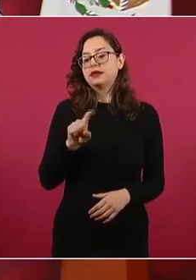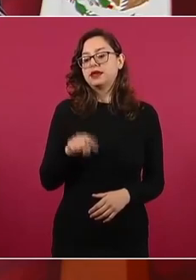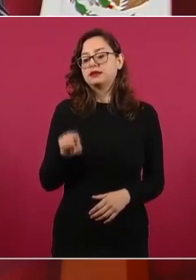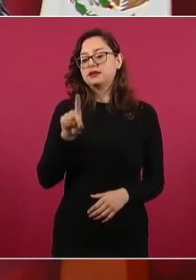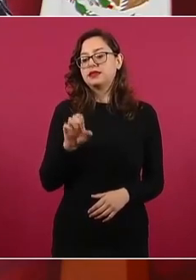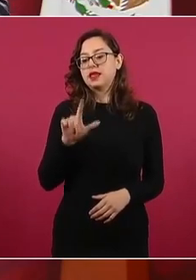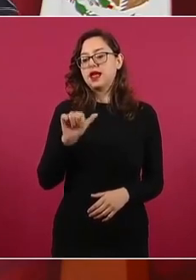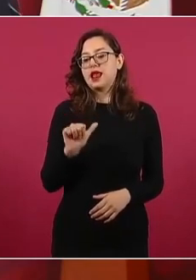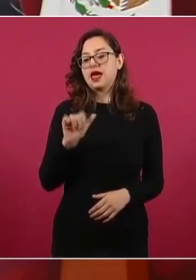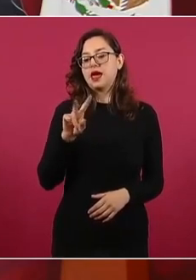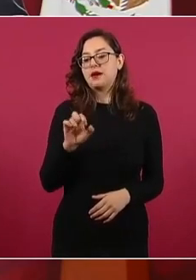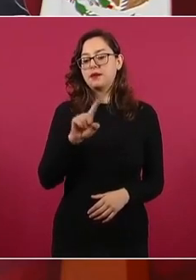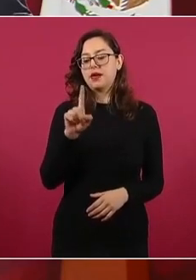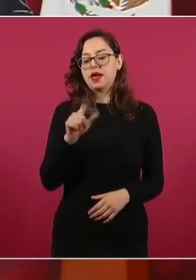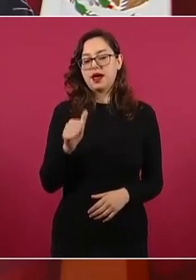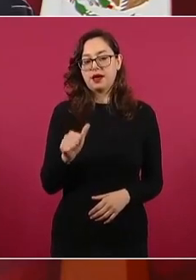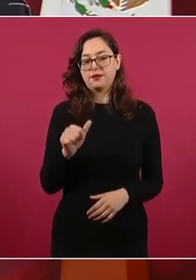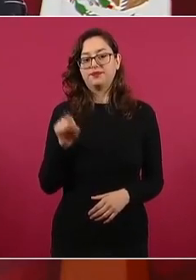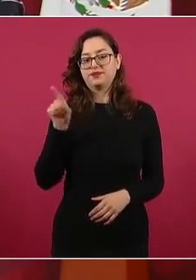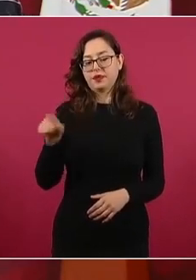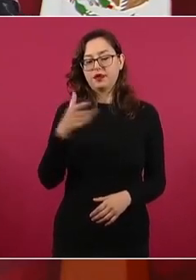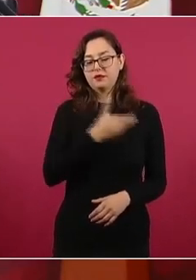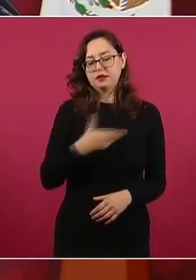vicepresidente, digo, expresidente